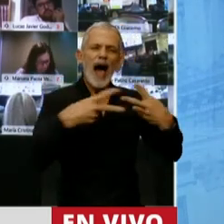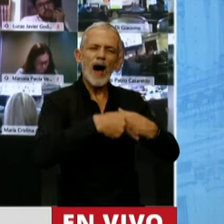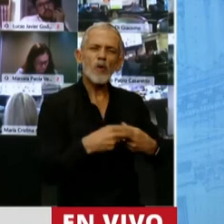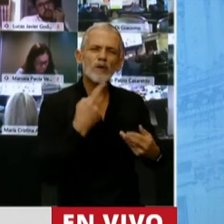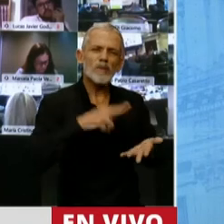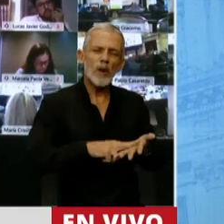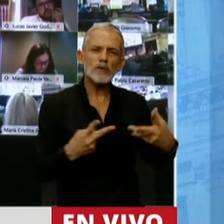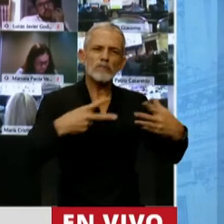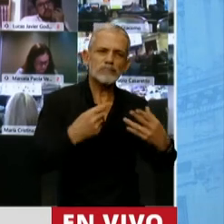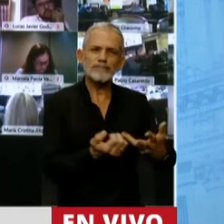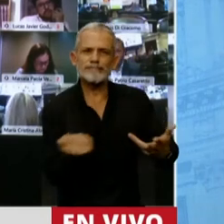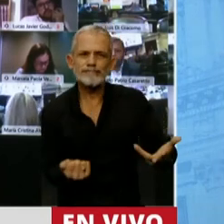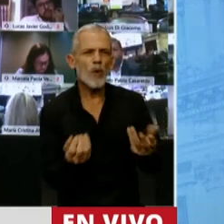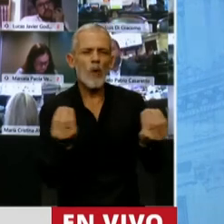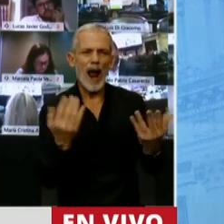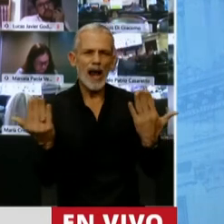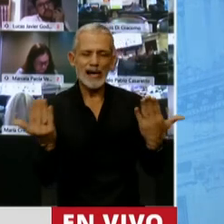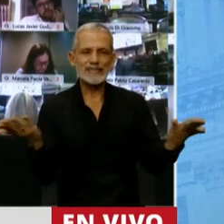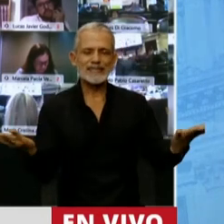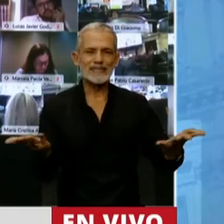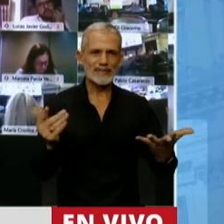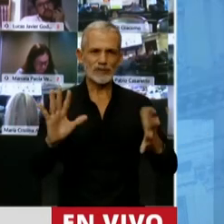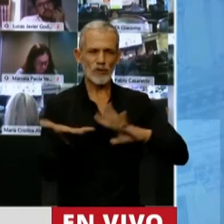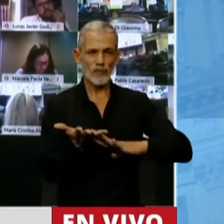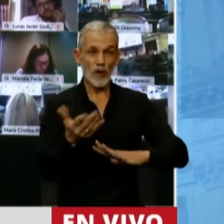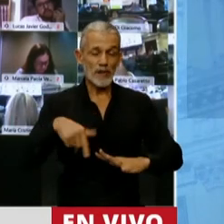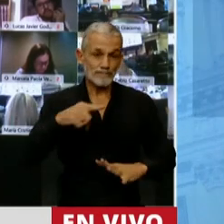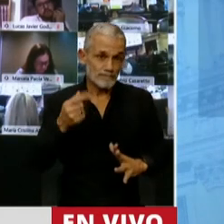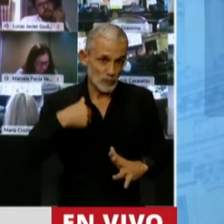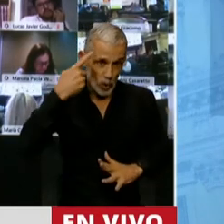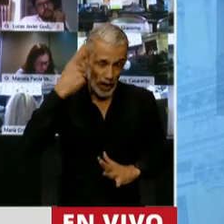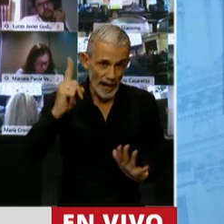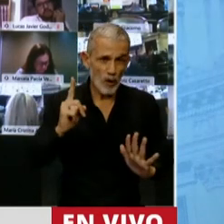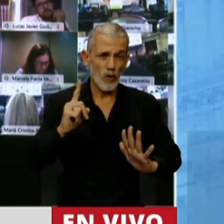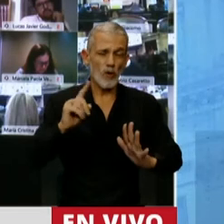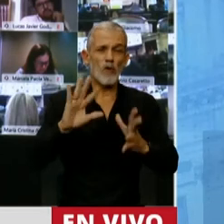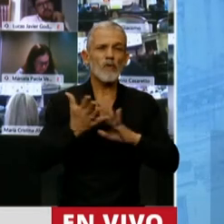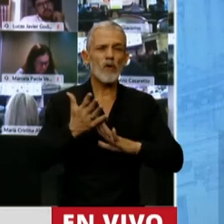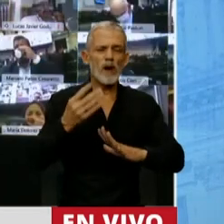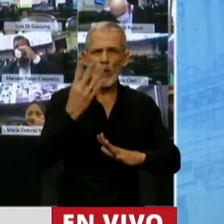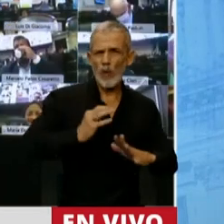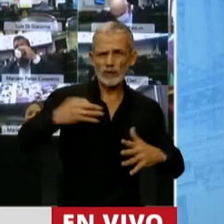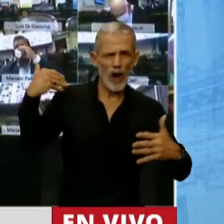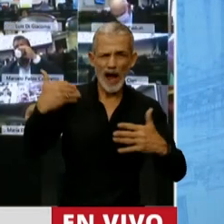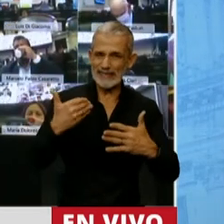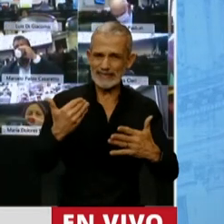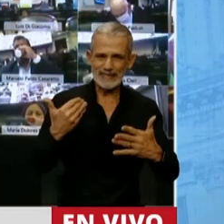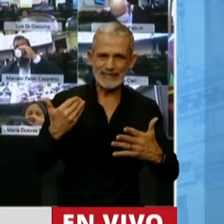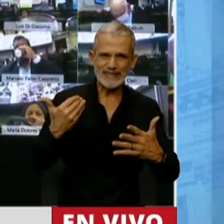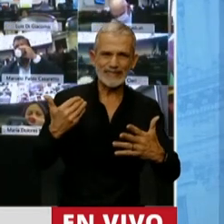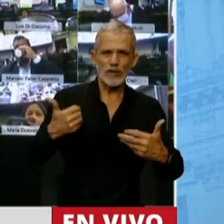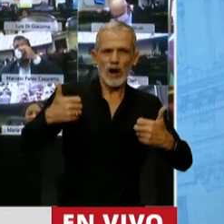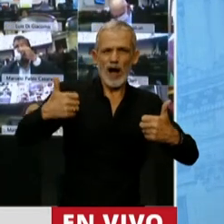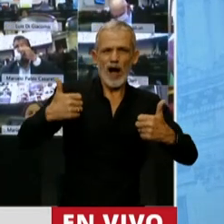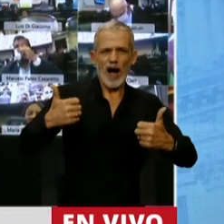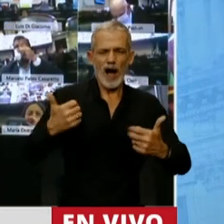fiscal o déficit fiscal. El modelo, señor Presidente, el modelo de los últimos 4 años no fue un modelo que se